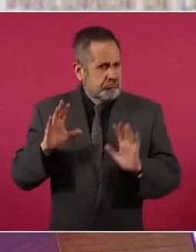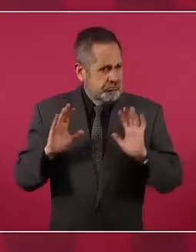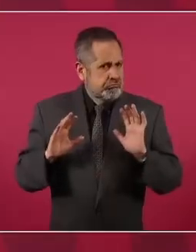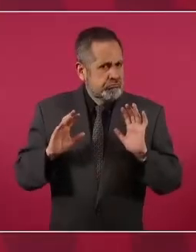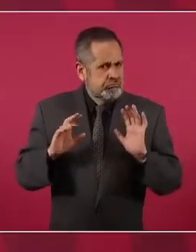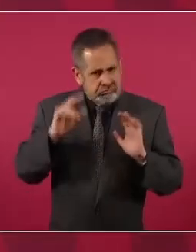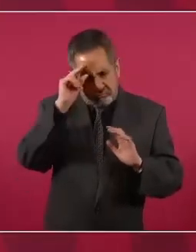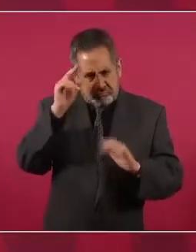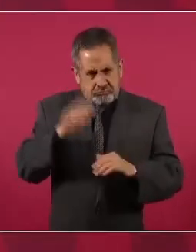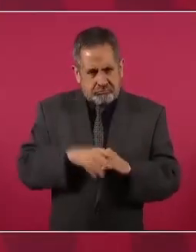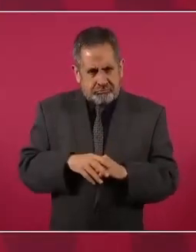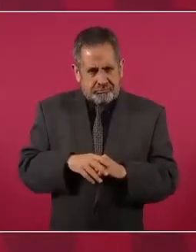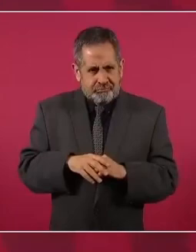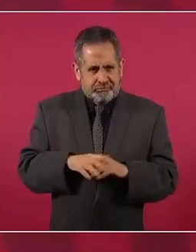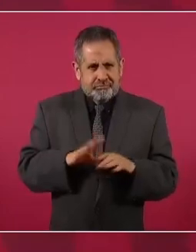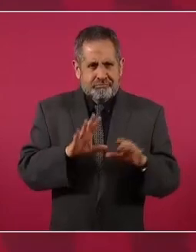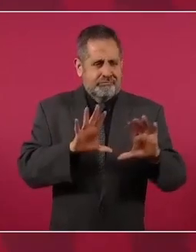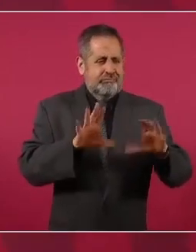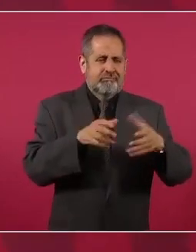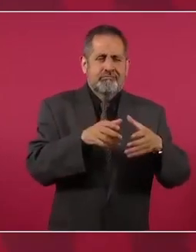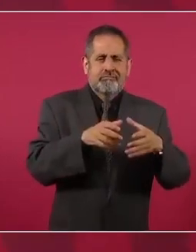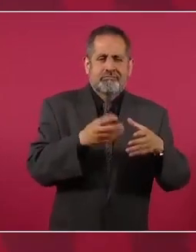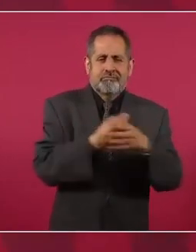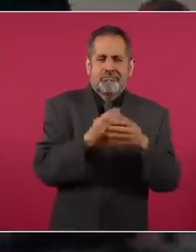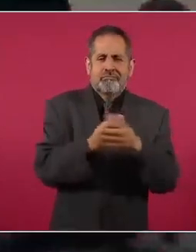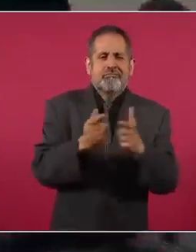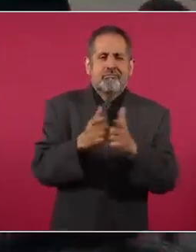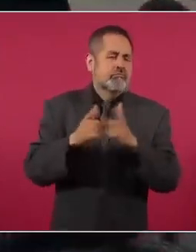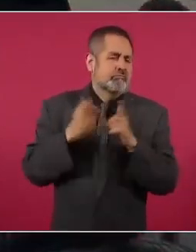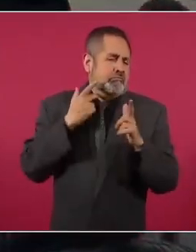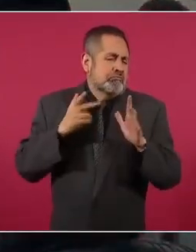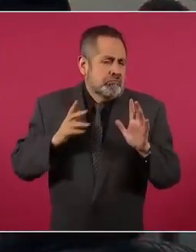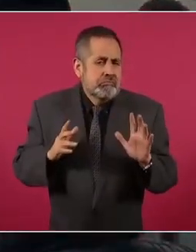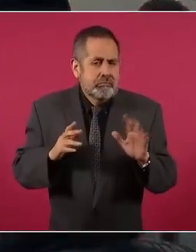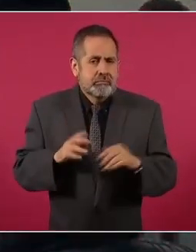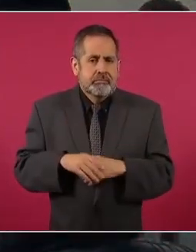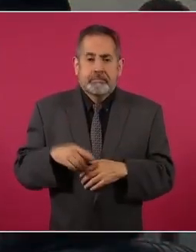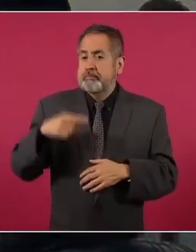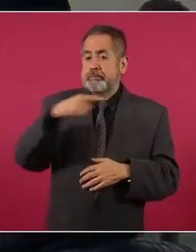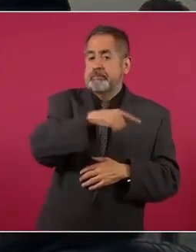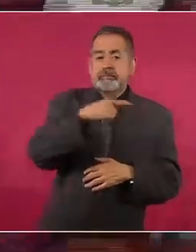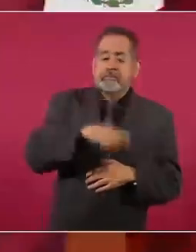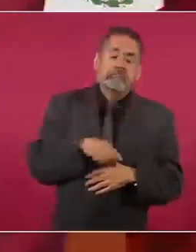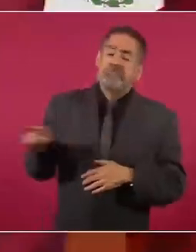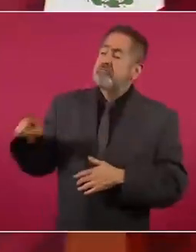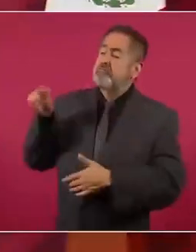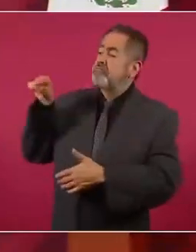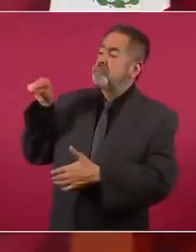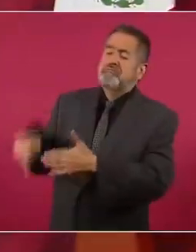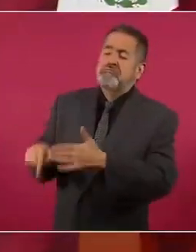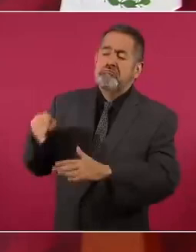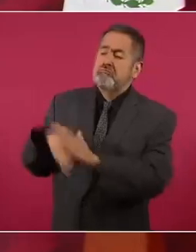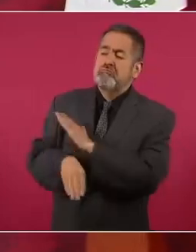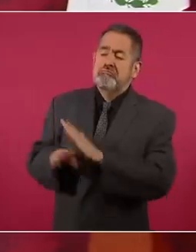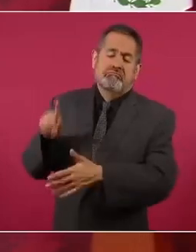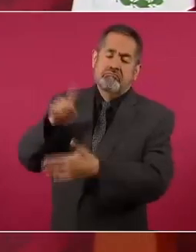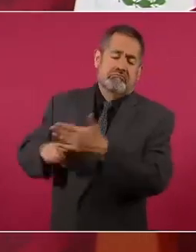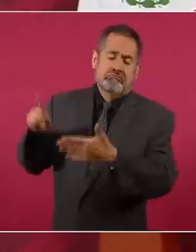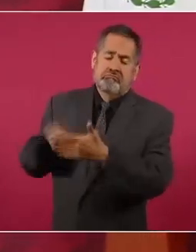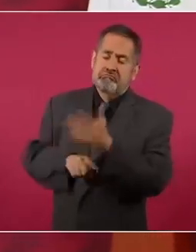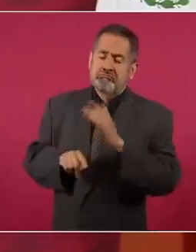la llamada clase política. Pero digo, él ya pontifica y dice